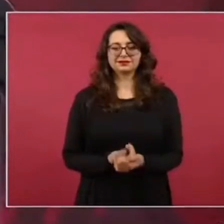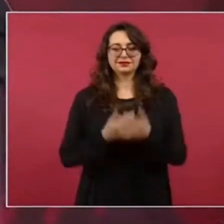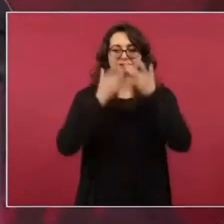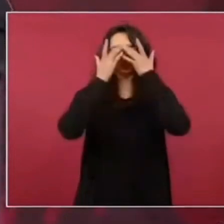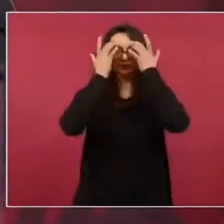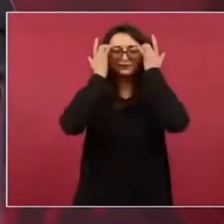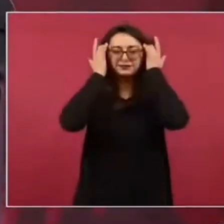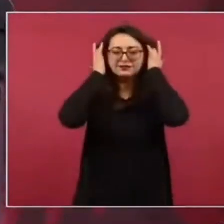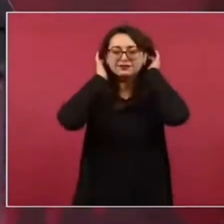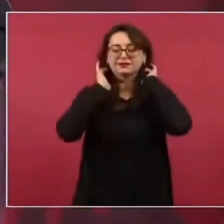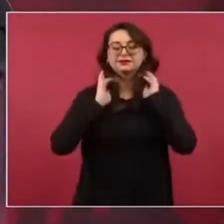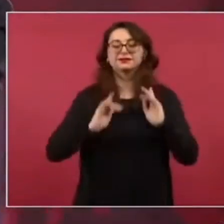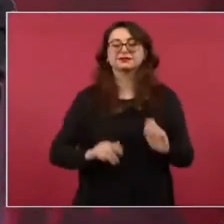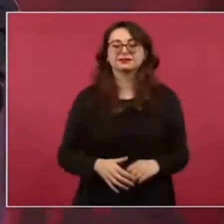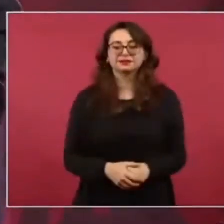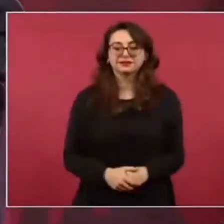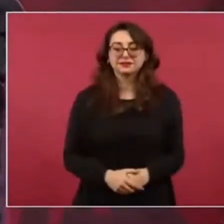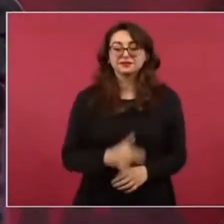Me camuqué.